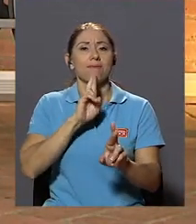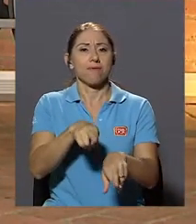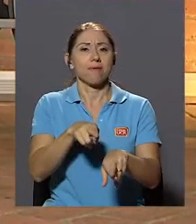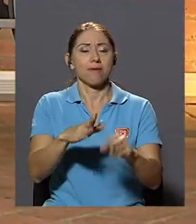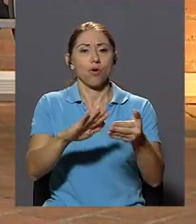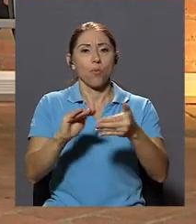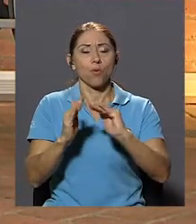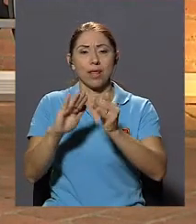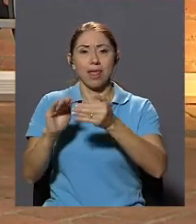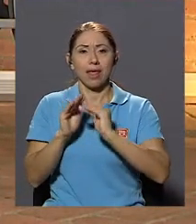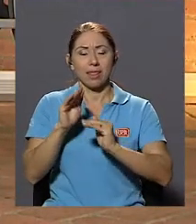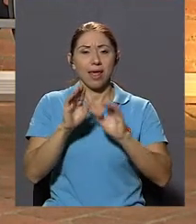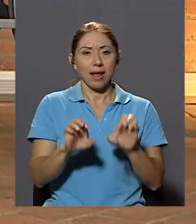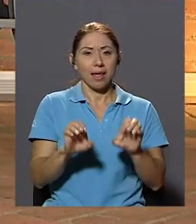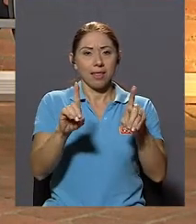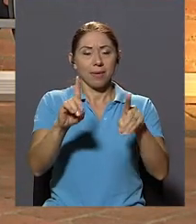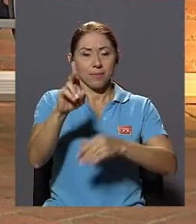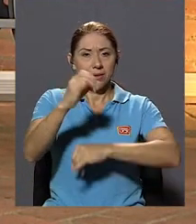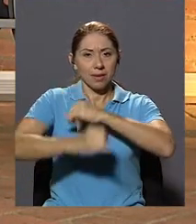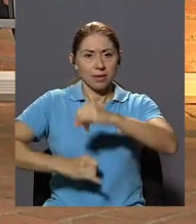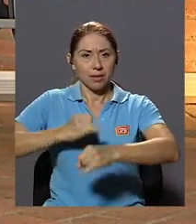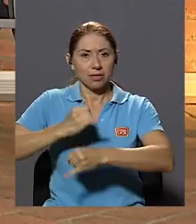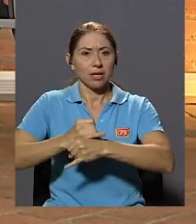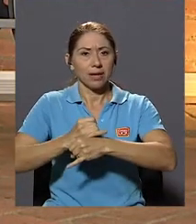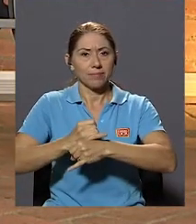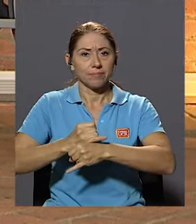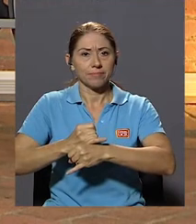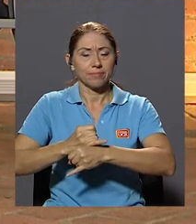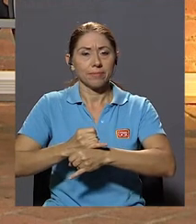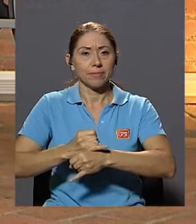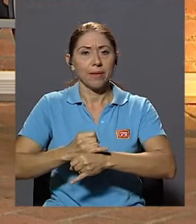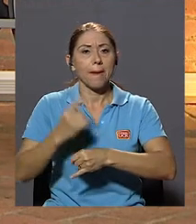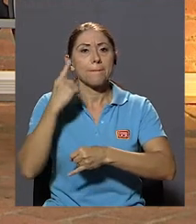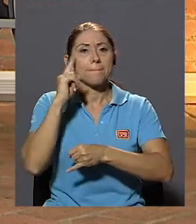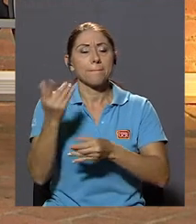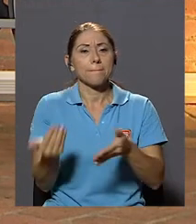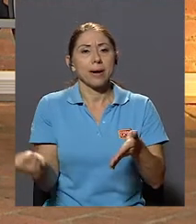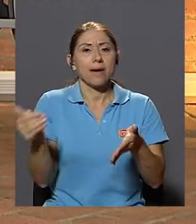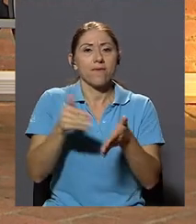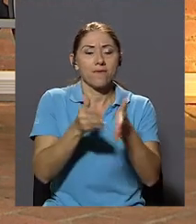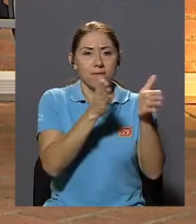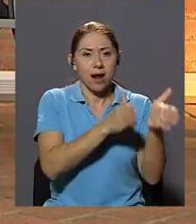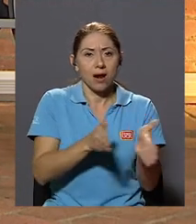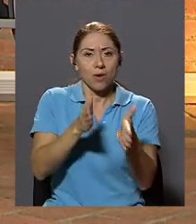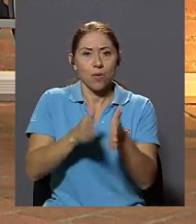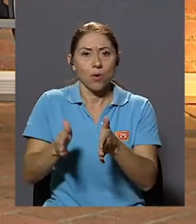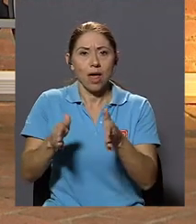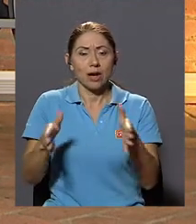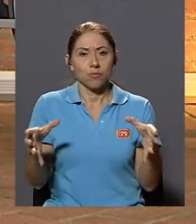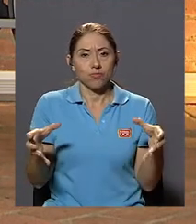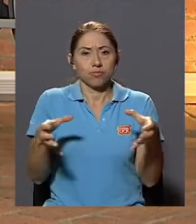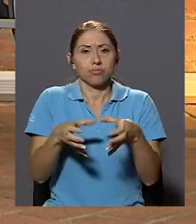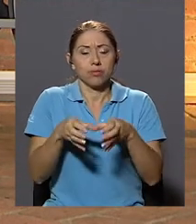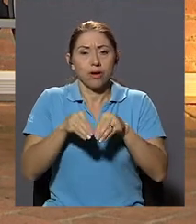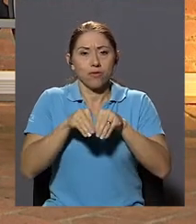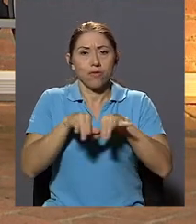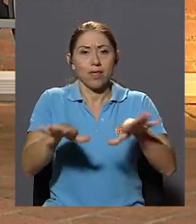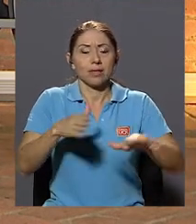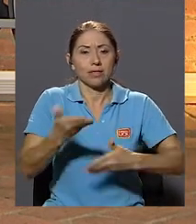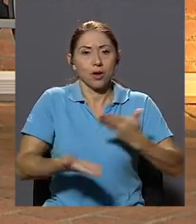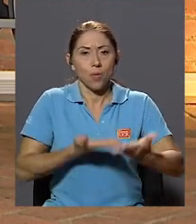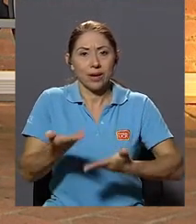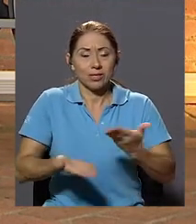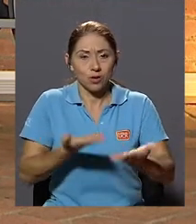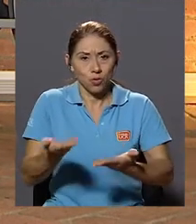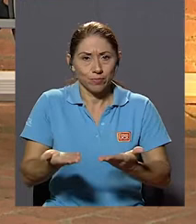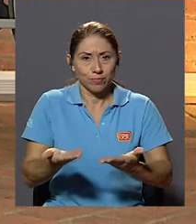De parte de la comunidad académica internacional Para reacomodar Sus redes de cooperación En